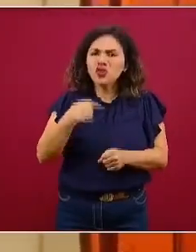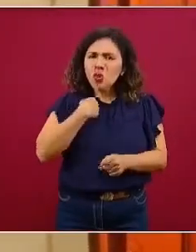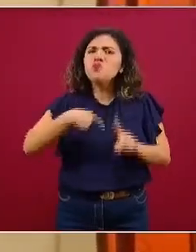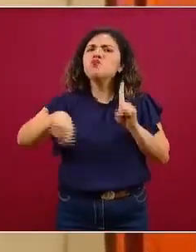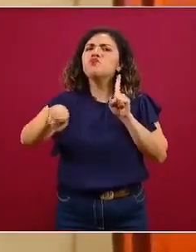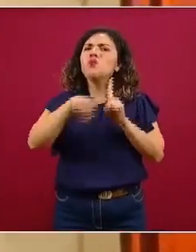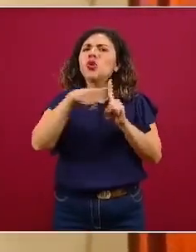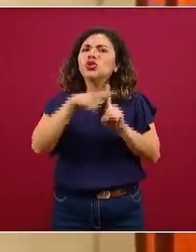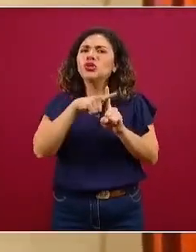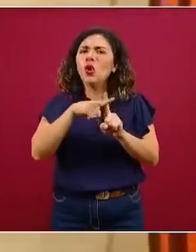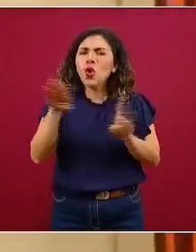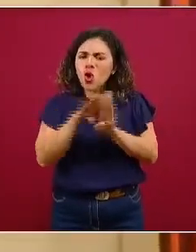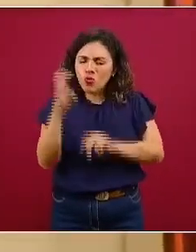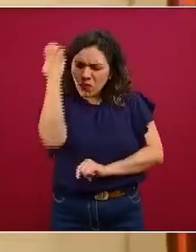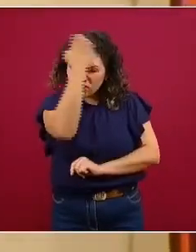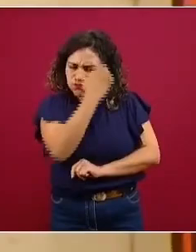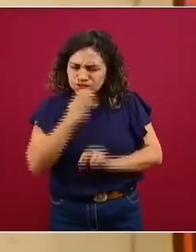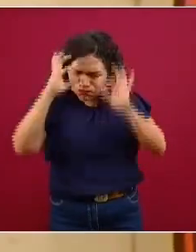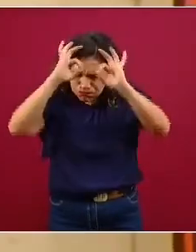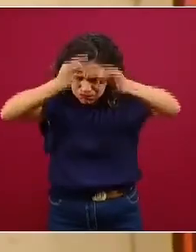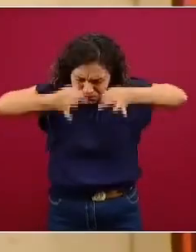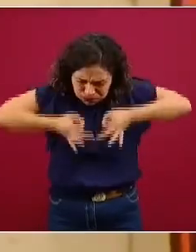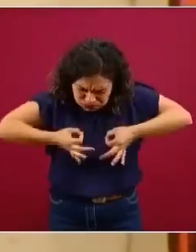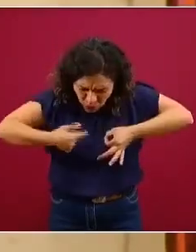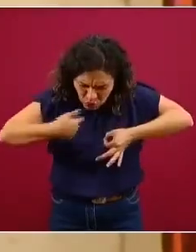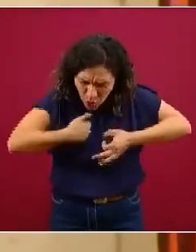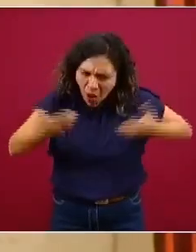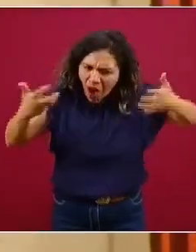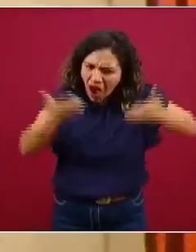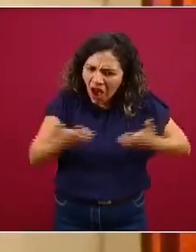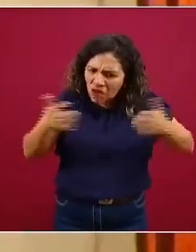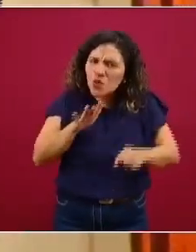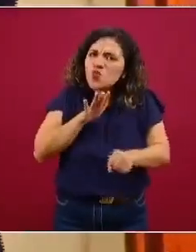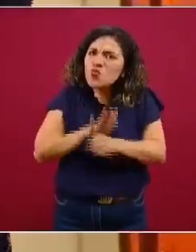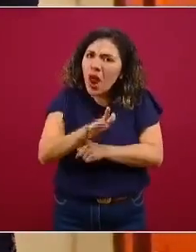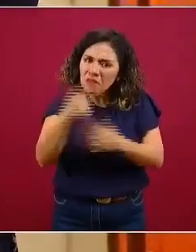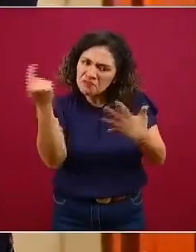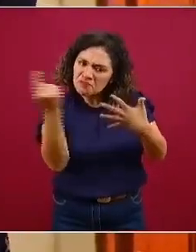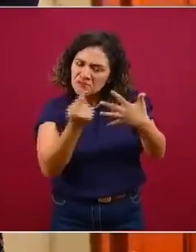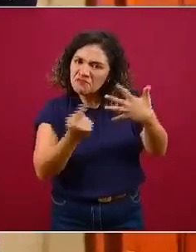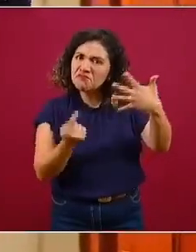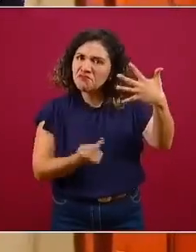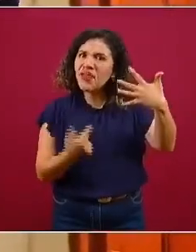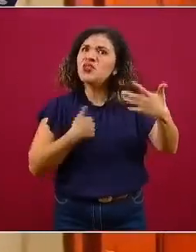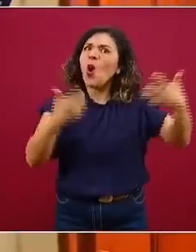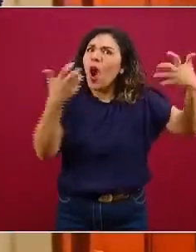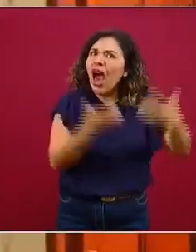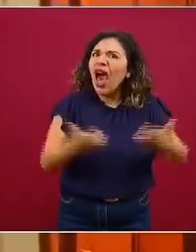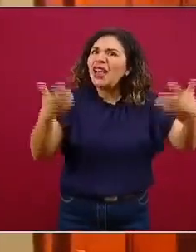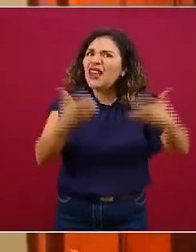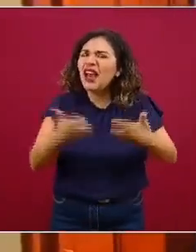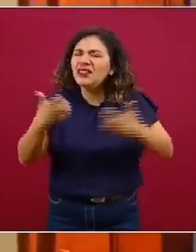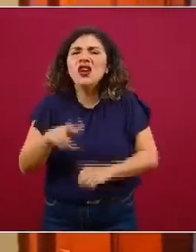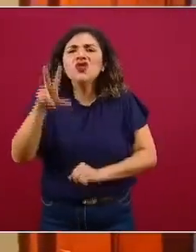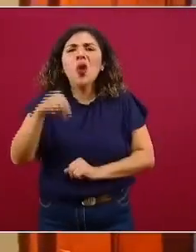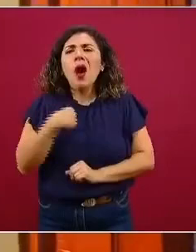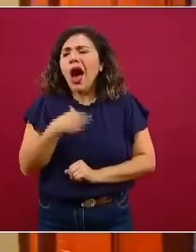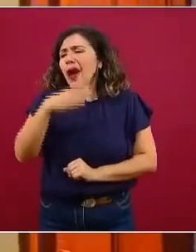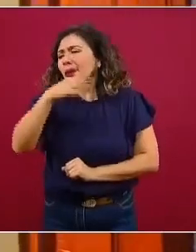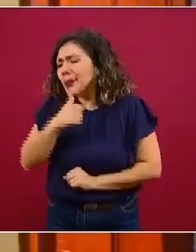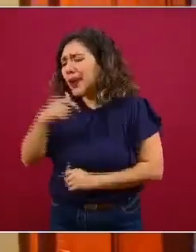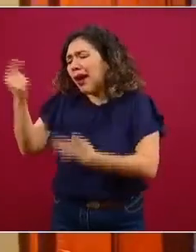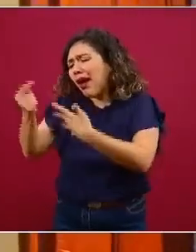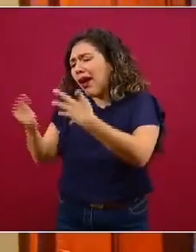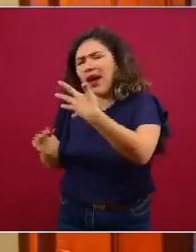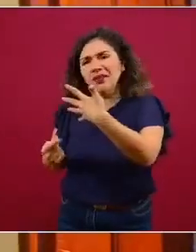un autodescubrimiento, qué pudimos lograr, qué pudimos ser capaces y no más bien enfocarnos en lo que no pudimos